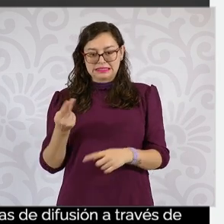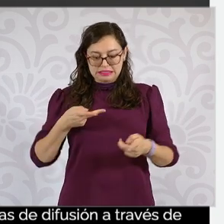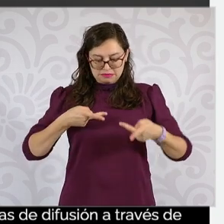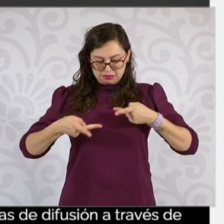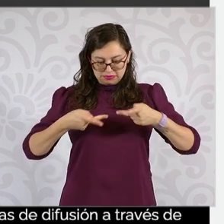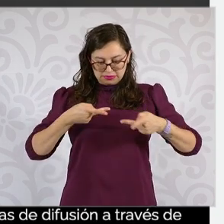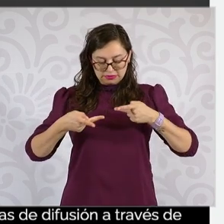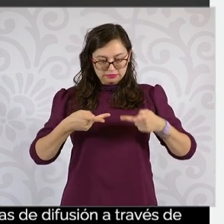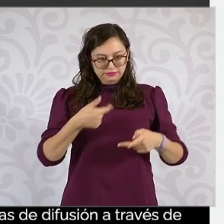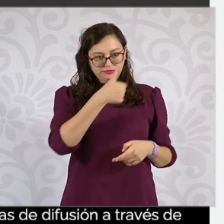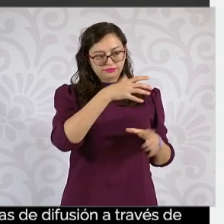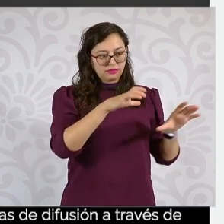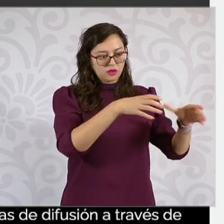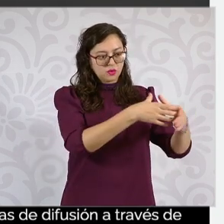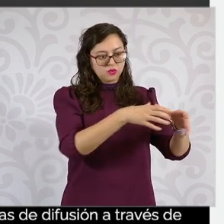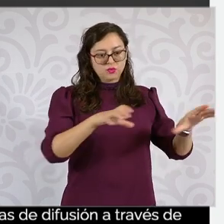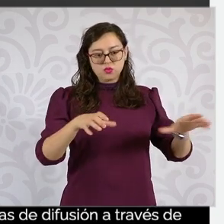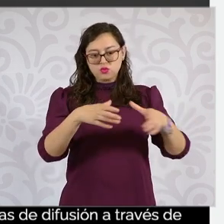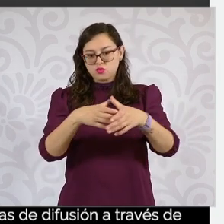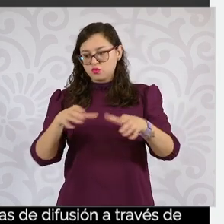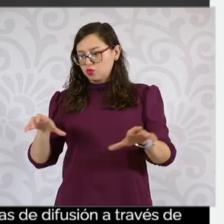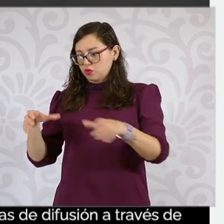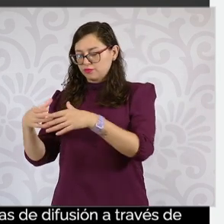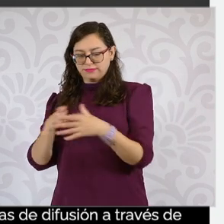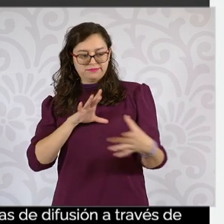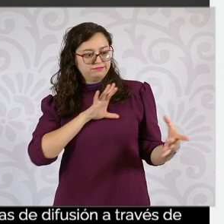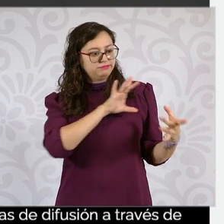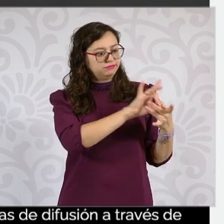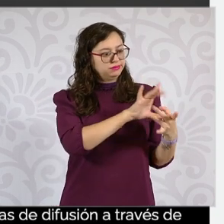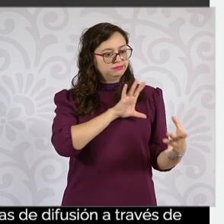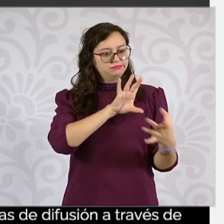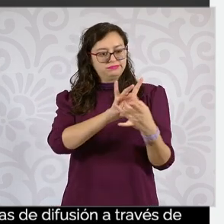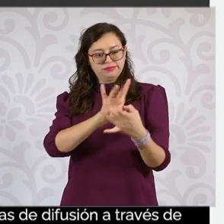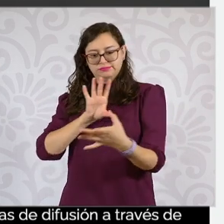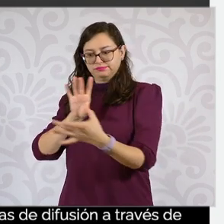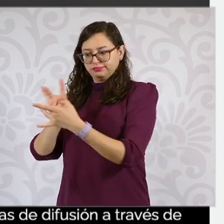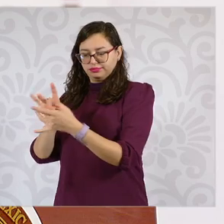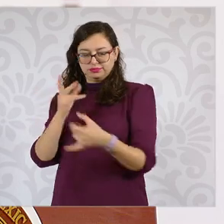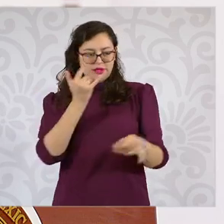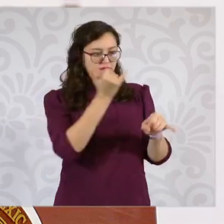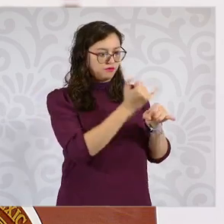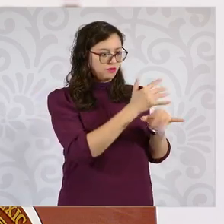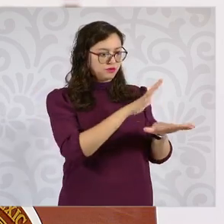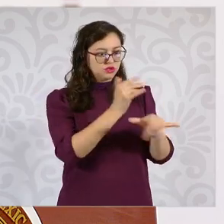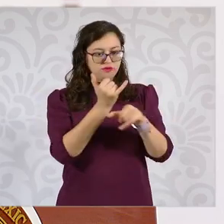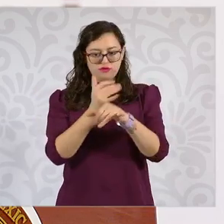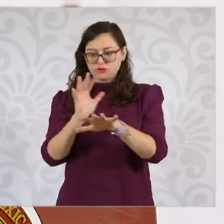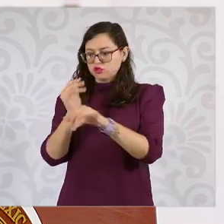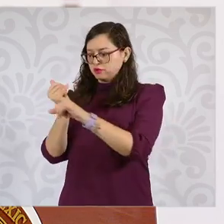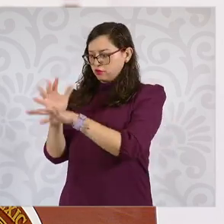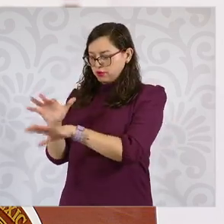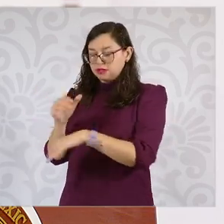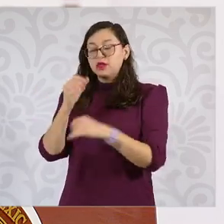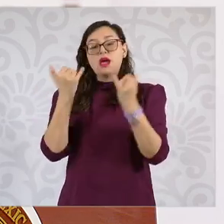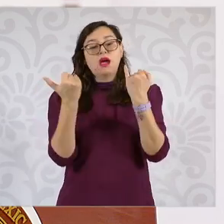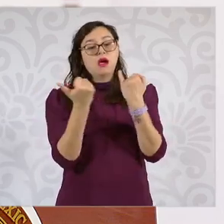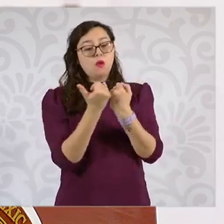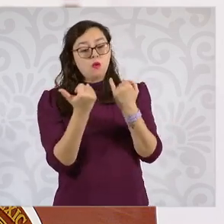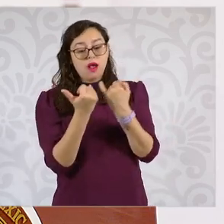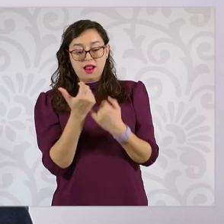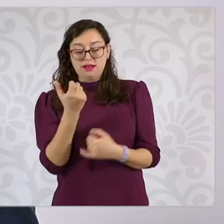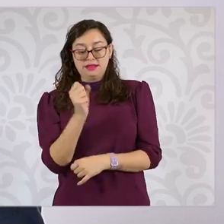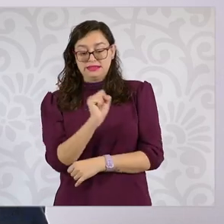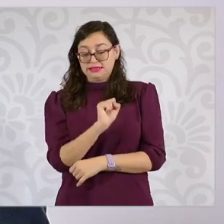para cada uno de estos públicos. También la Secretaría de Salud tiene las guías para el buen comer